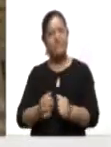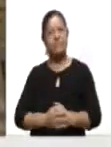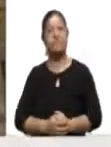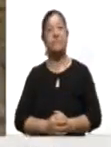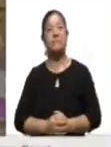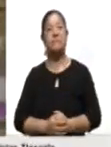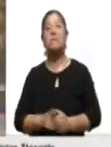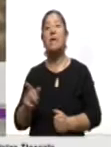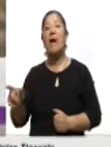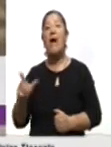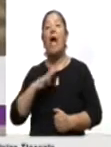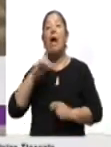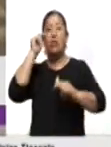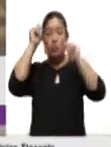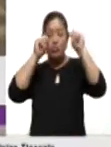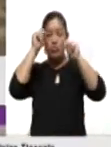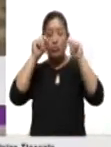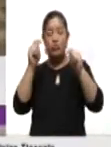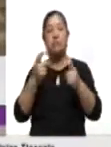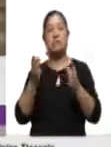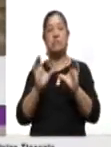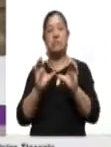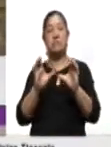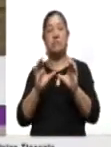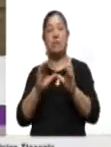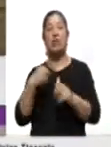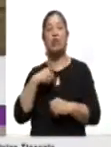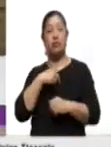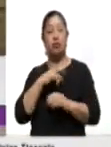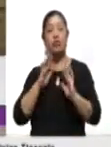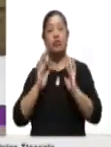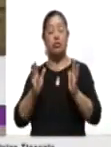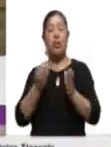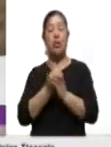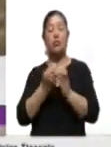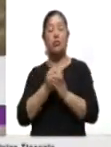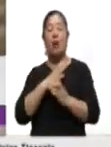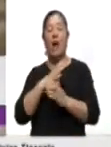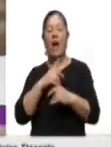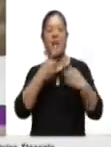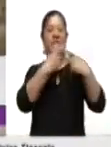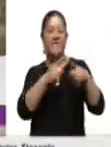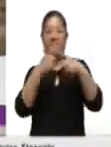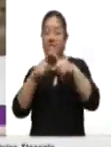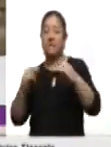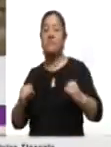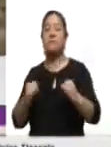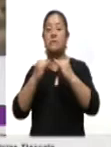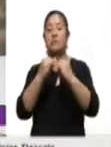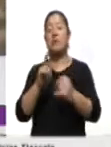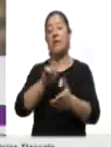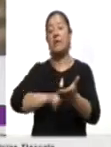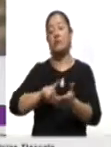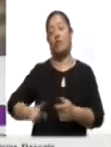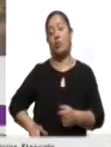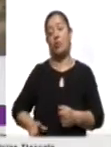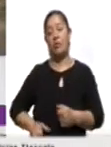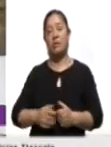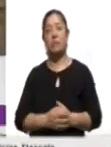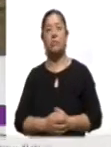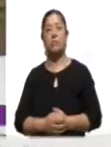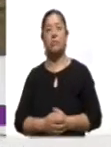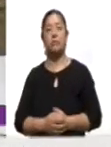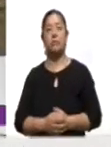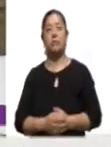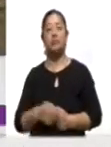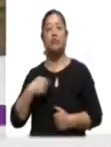turistas certificados porque nosotros ya tomamos cursos en diferentes instituciones del gobierno en donde ya aprendimos